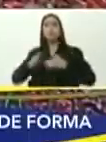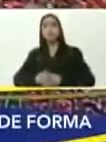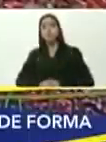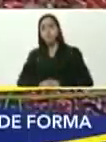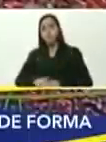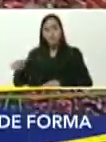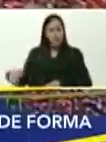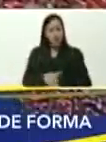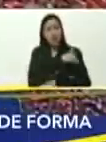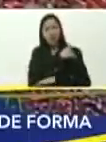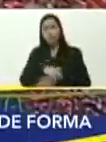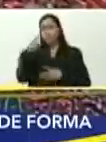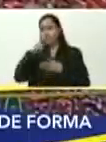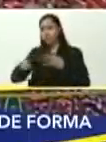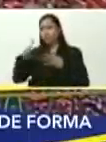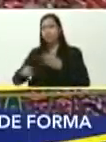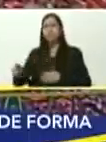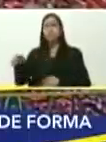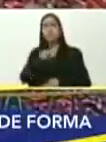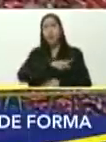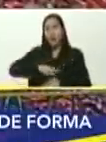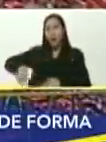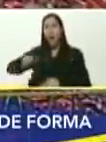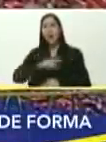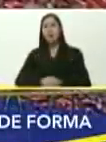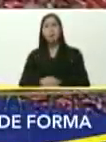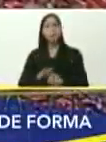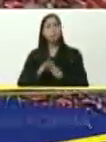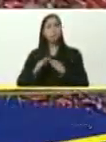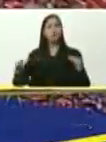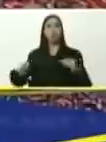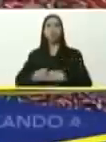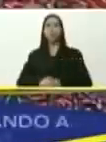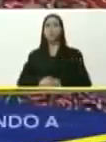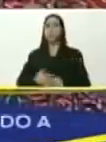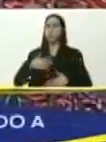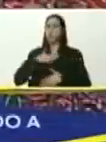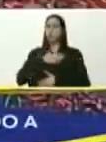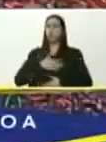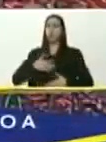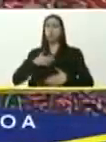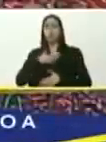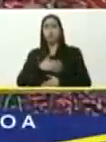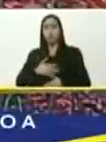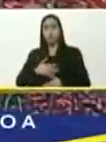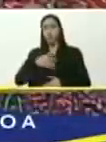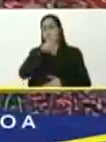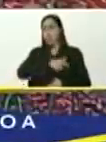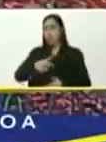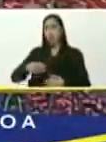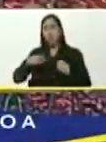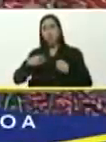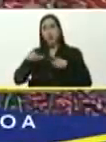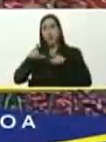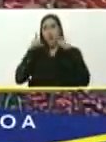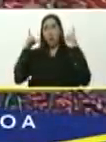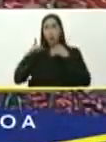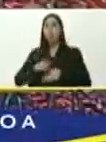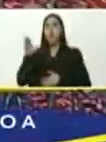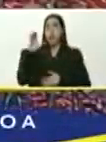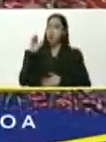puentes, la costanera, plazas públicas, espacios públicos, que son disfrutados, por guaireños, por